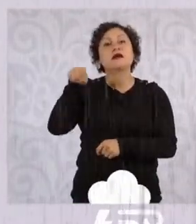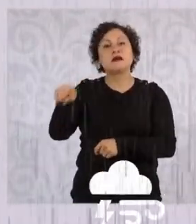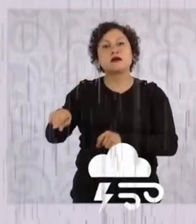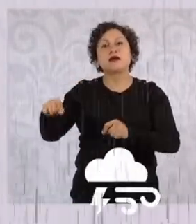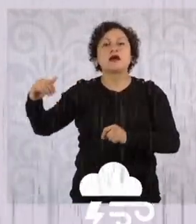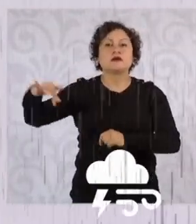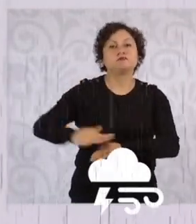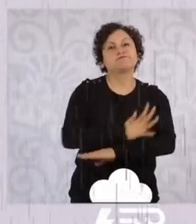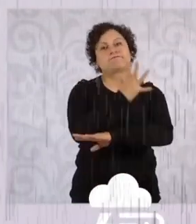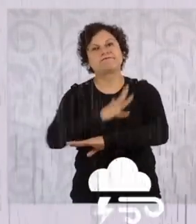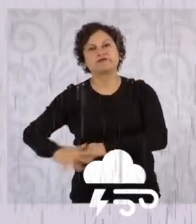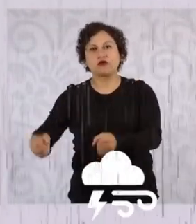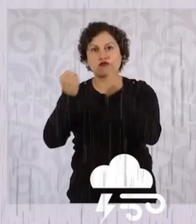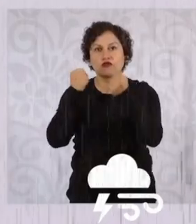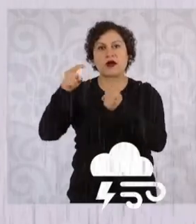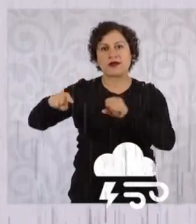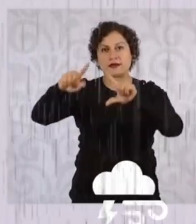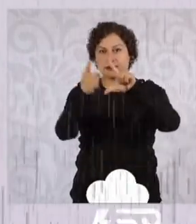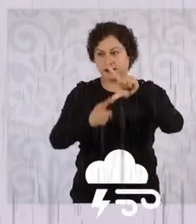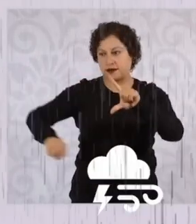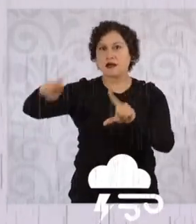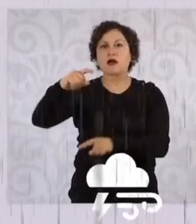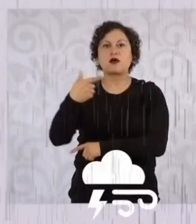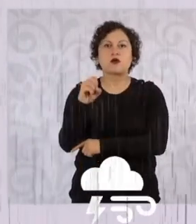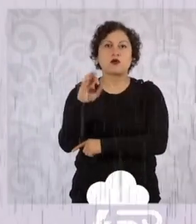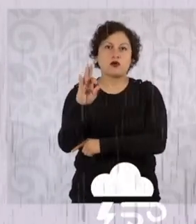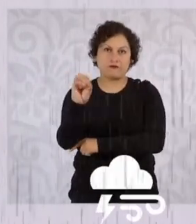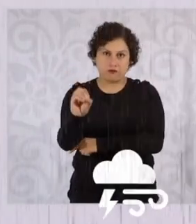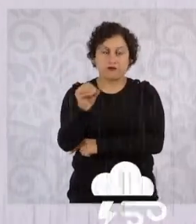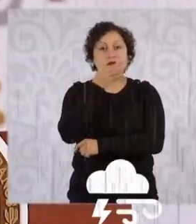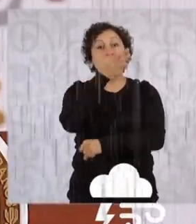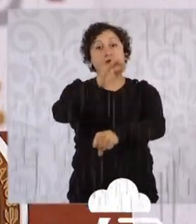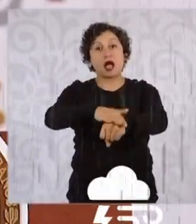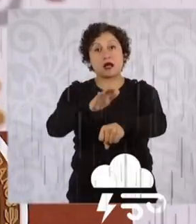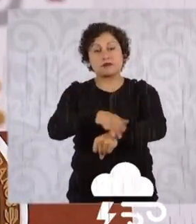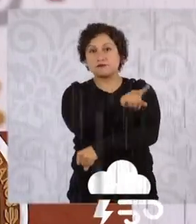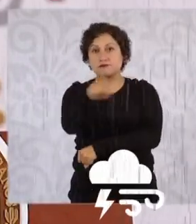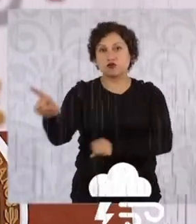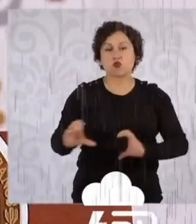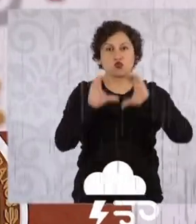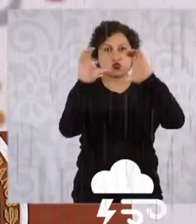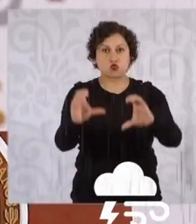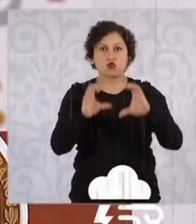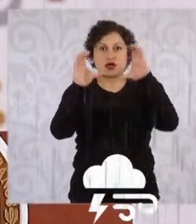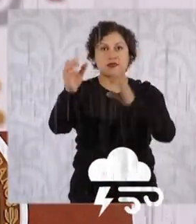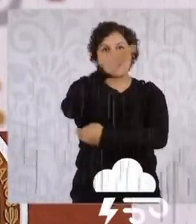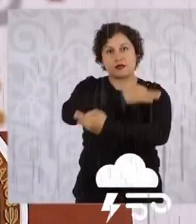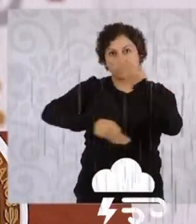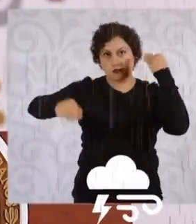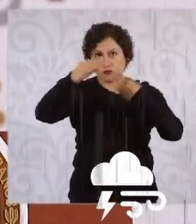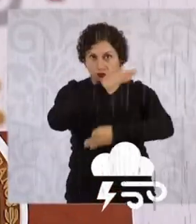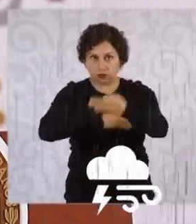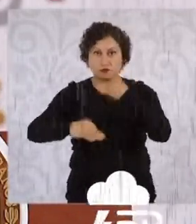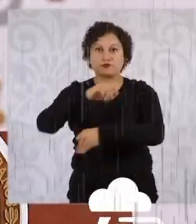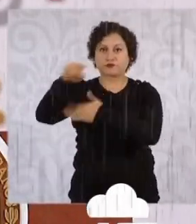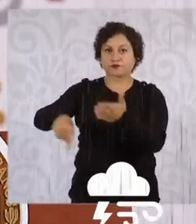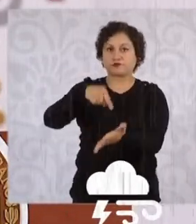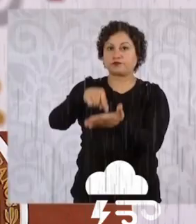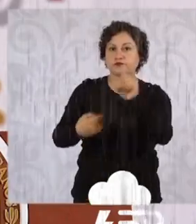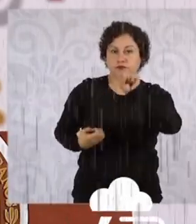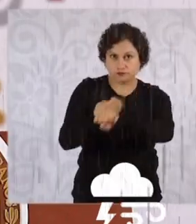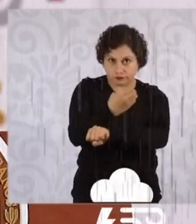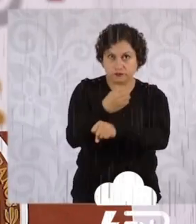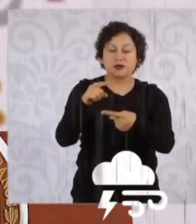oleaje elevado en el litoral del Golfo de México. Recomendación es extremar precauciones a la población en general en las zonas de los estados